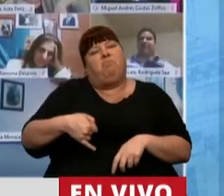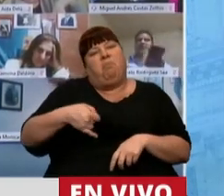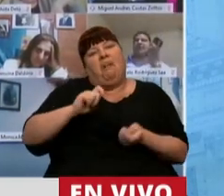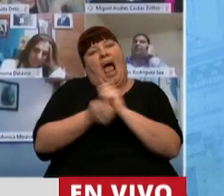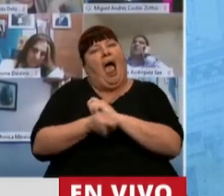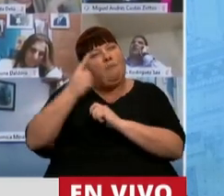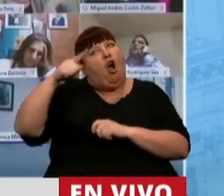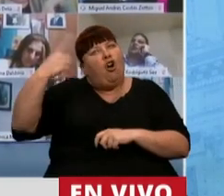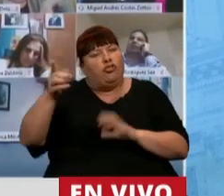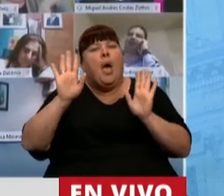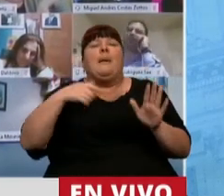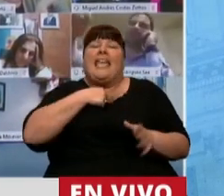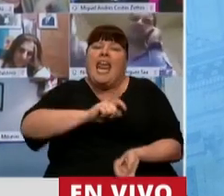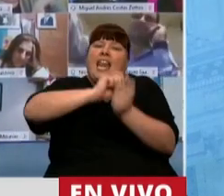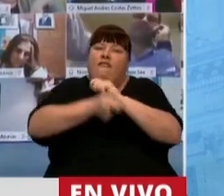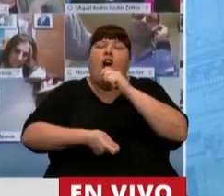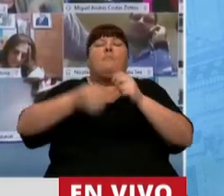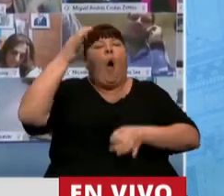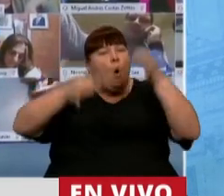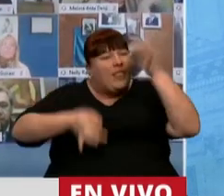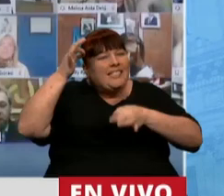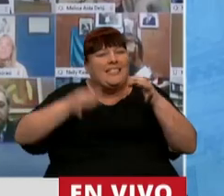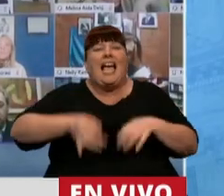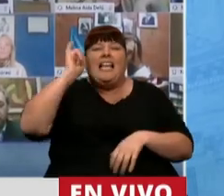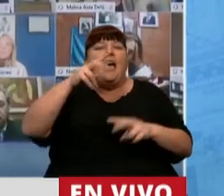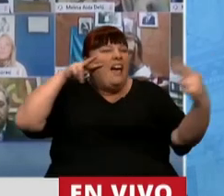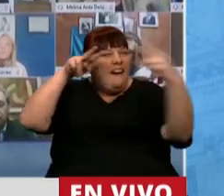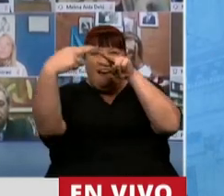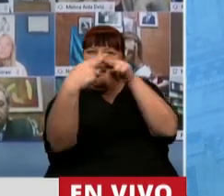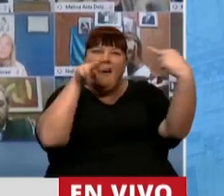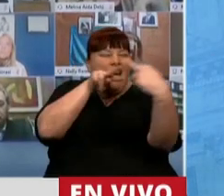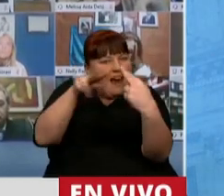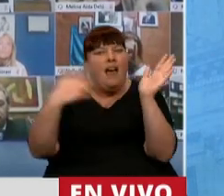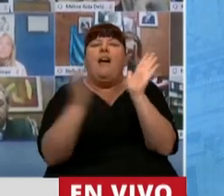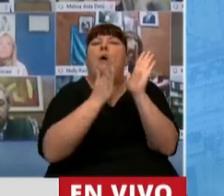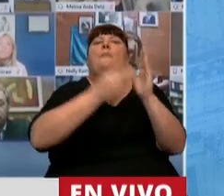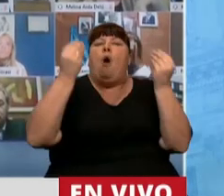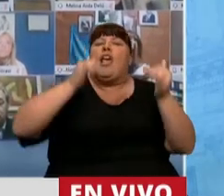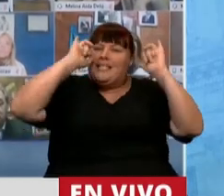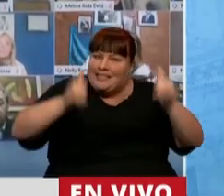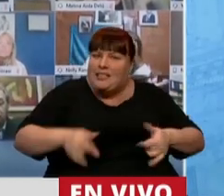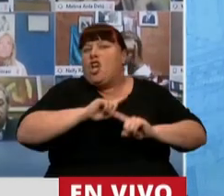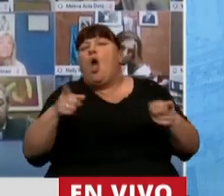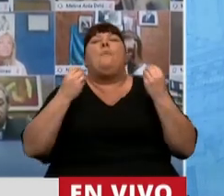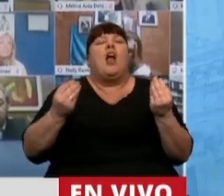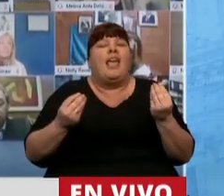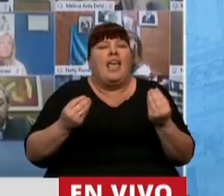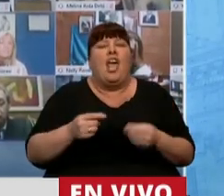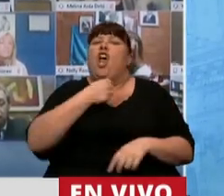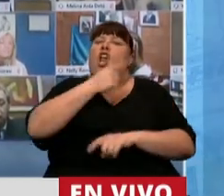Por eso nosotros queremos reforma judicial viéndonos las caras y dando argumentos que permitan que no